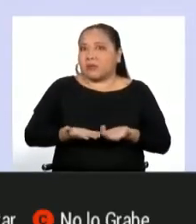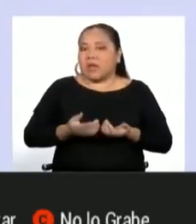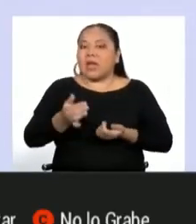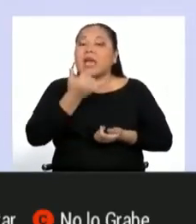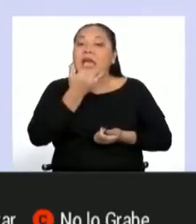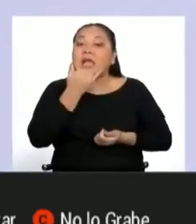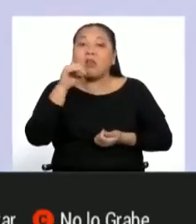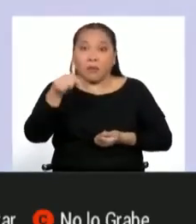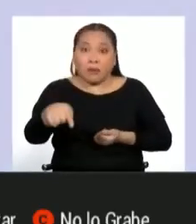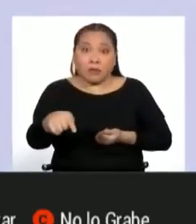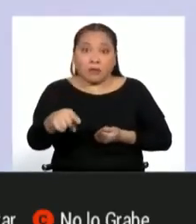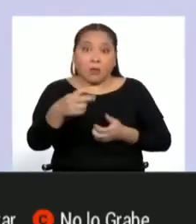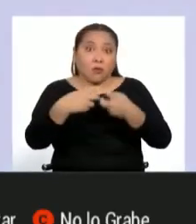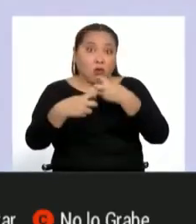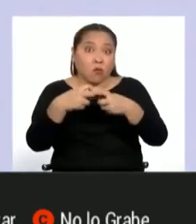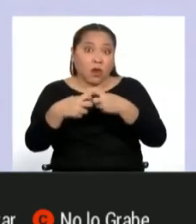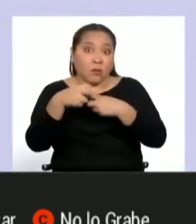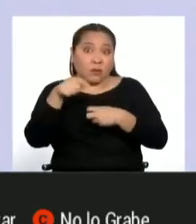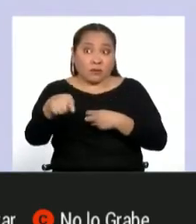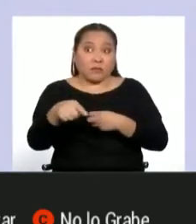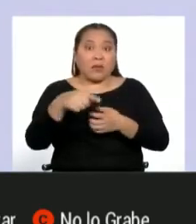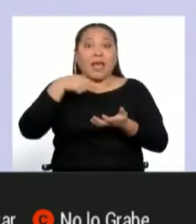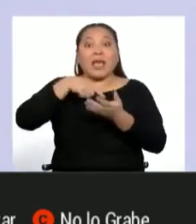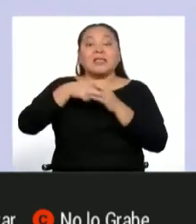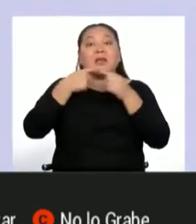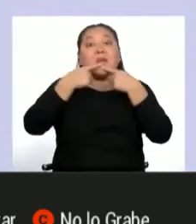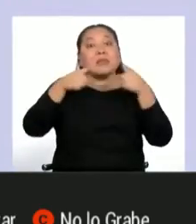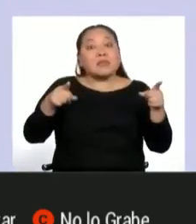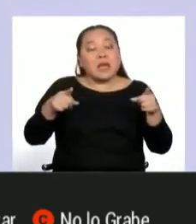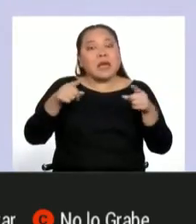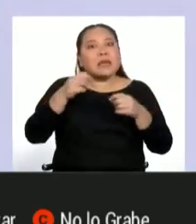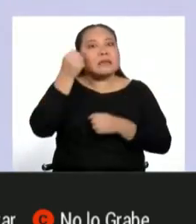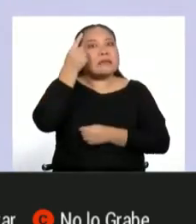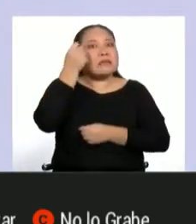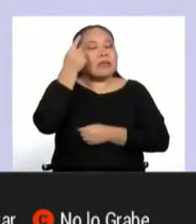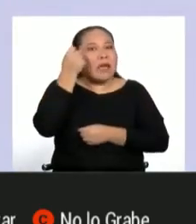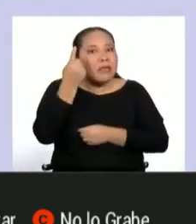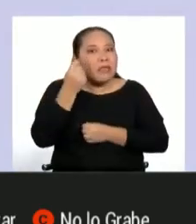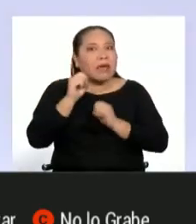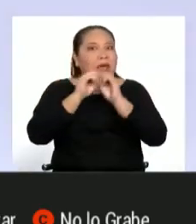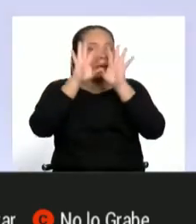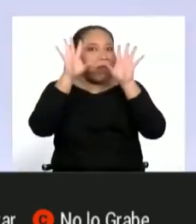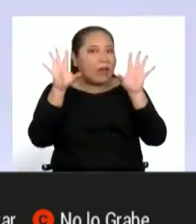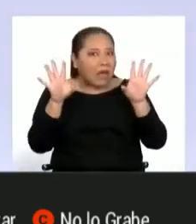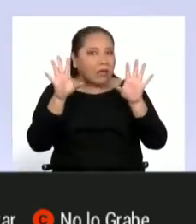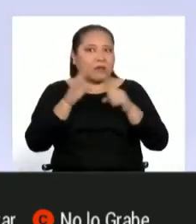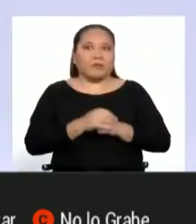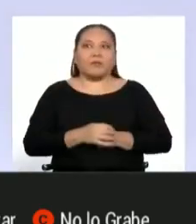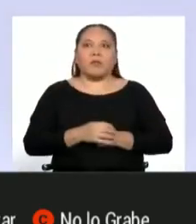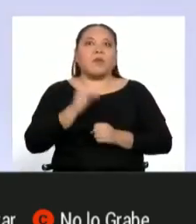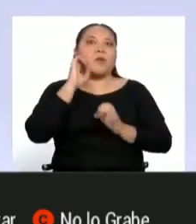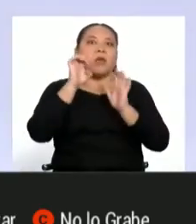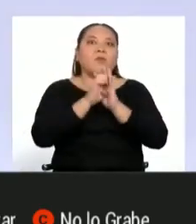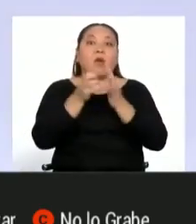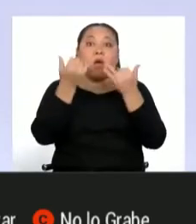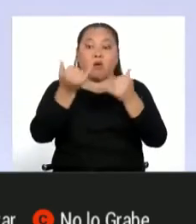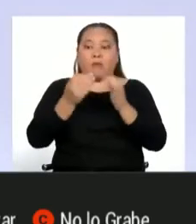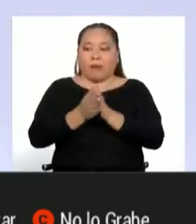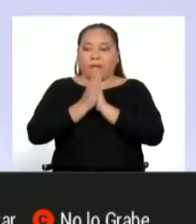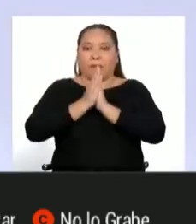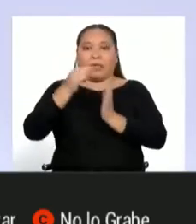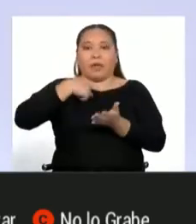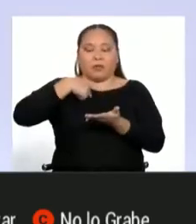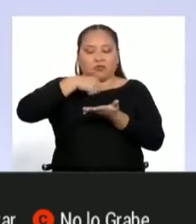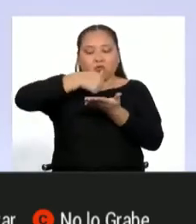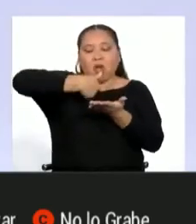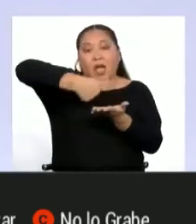está pasando, de tal modo que el mensaje también pueda ser entendible y pertinente para él. Si me piden ahora escribir una carta a un amigo,